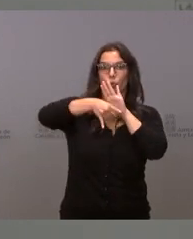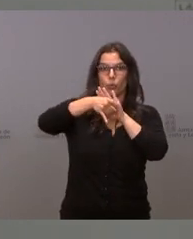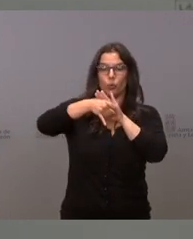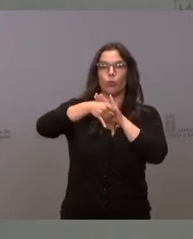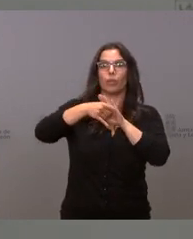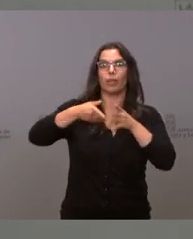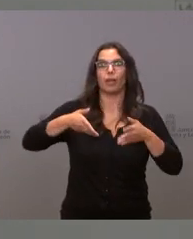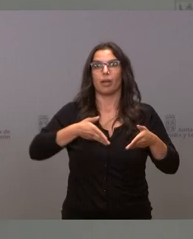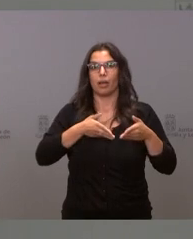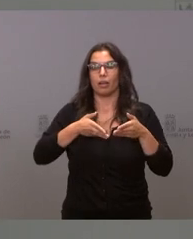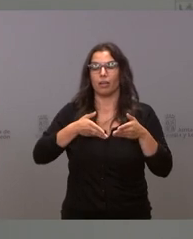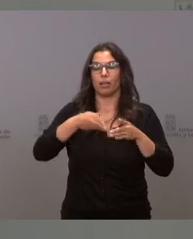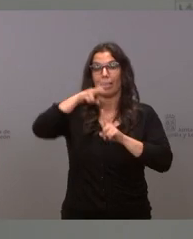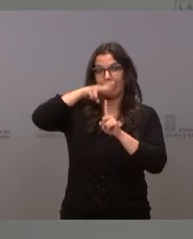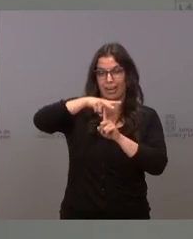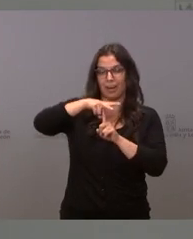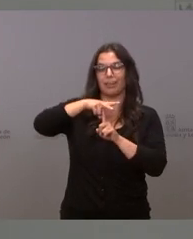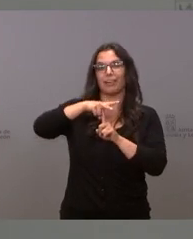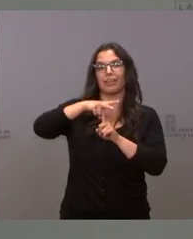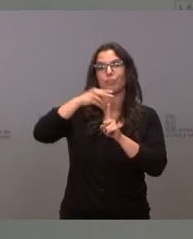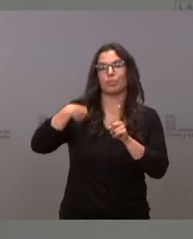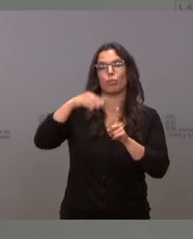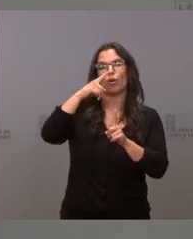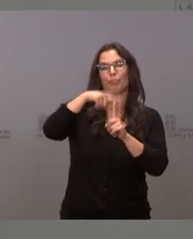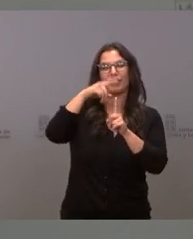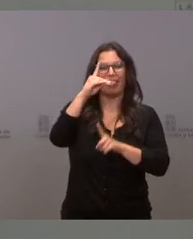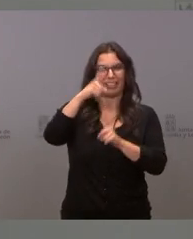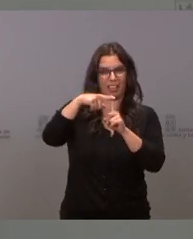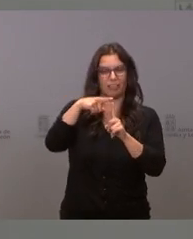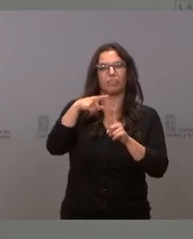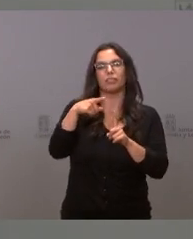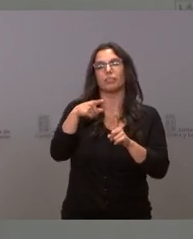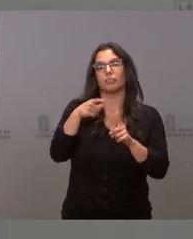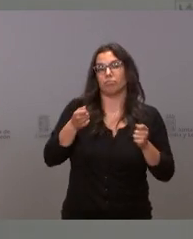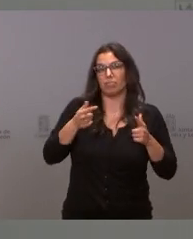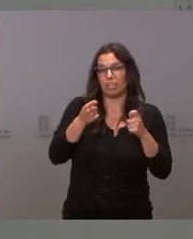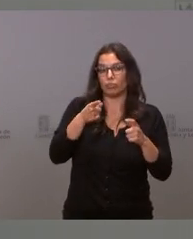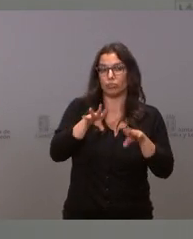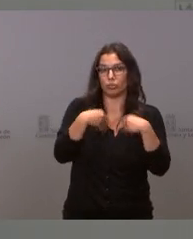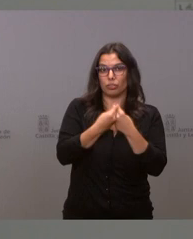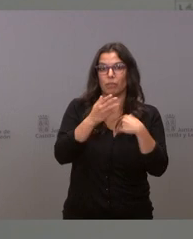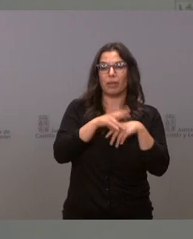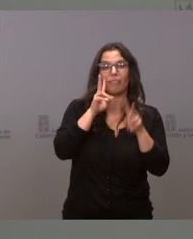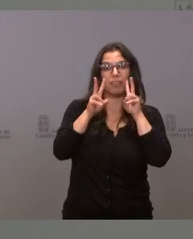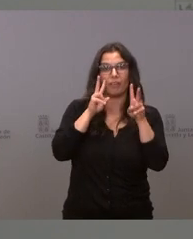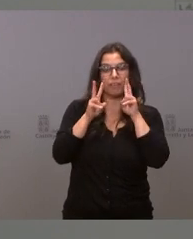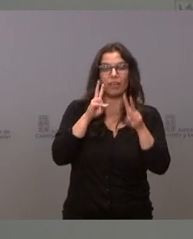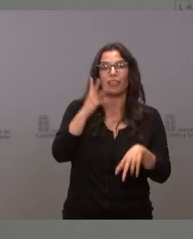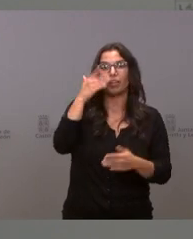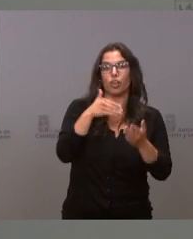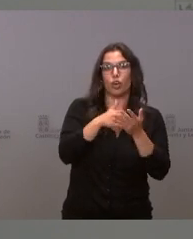autonómico de la TDT. Es un gasto de 999.963 euros para el visionado en los 5.500